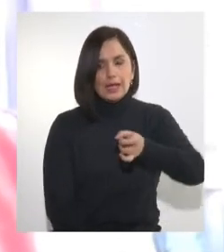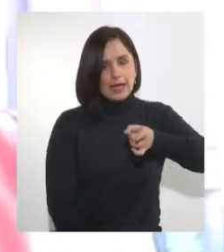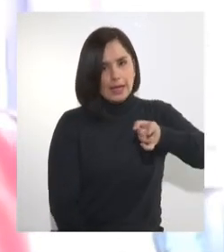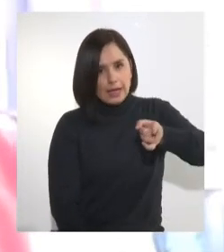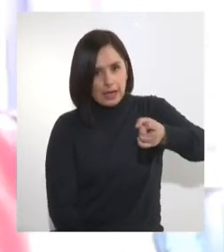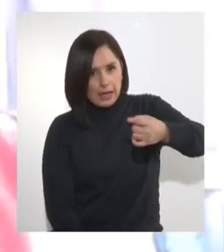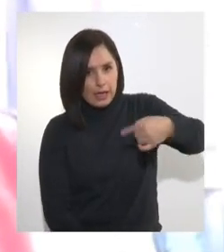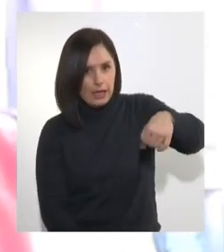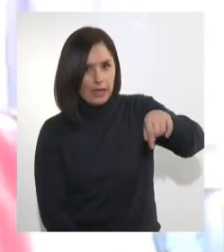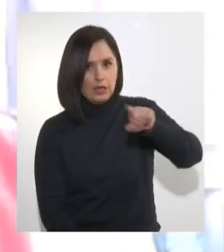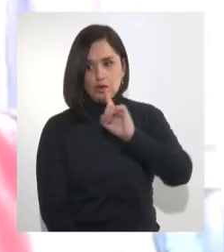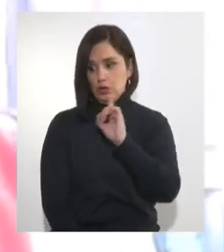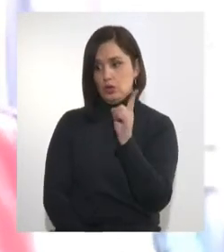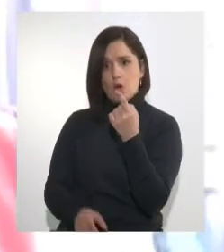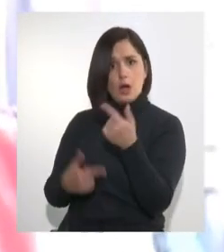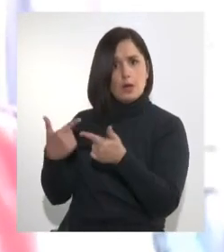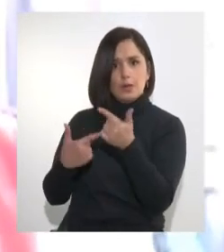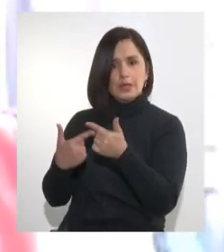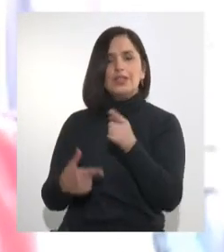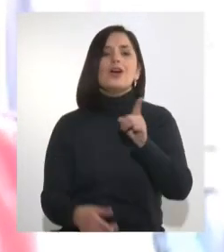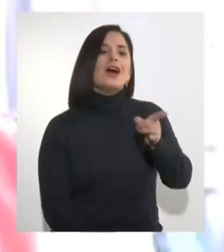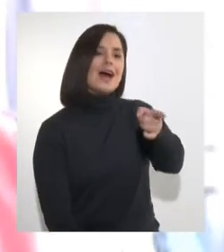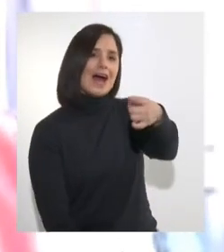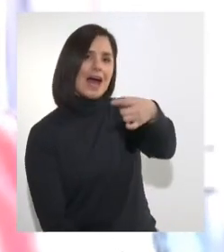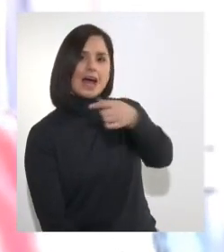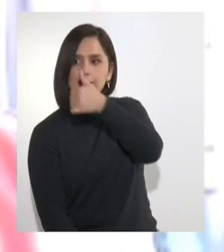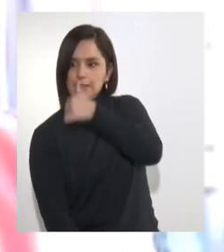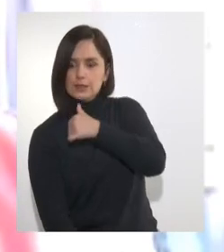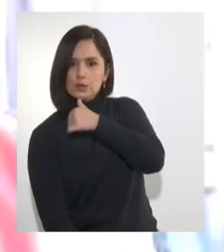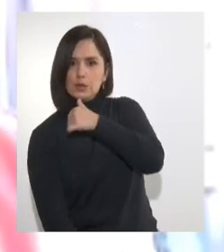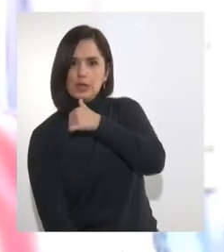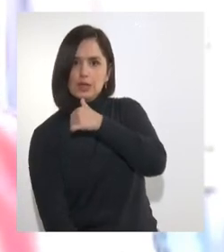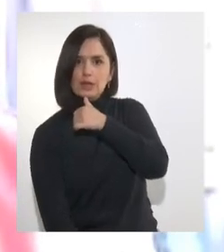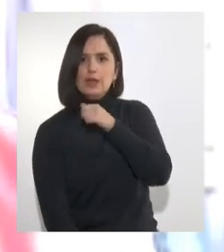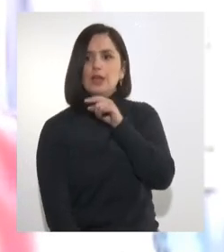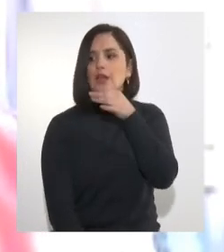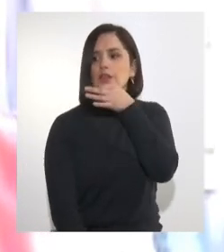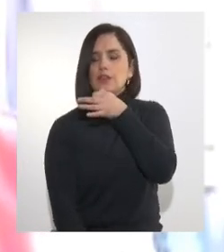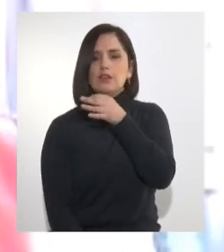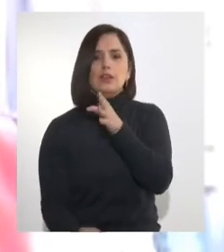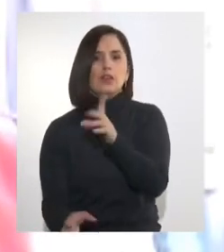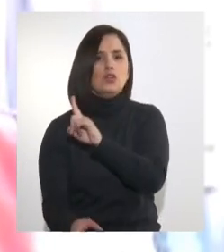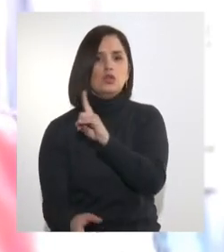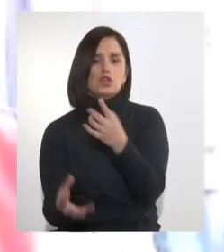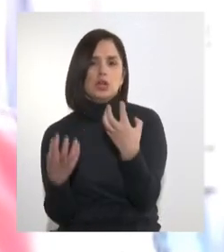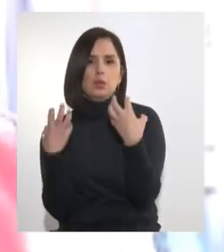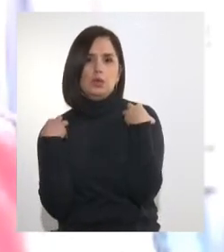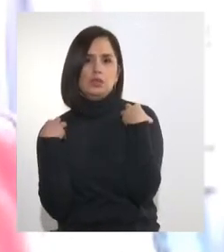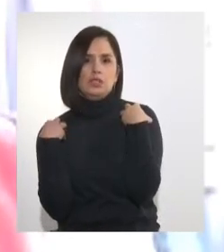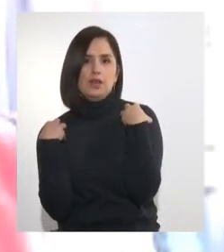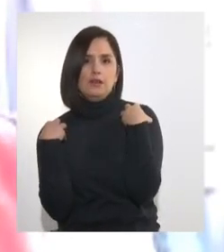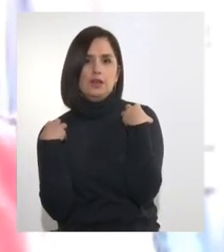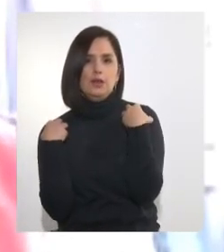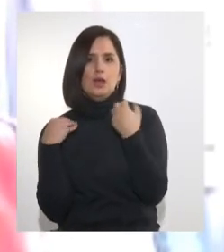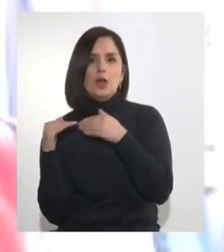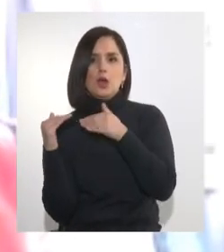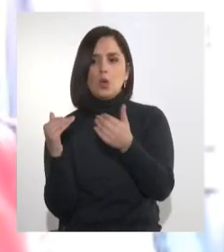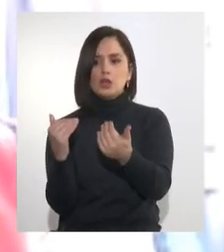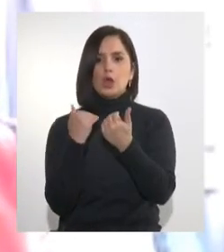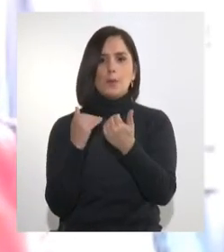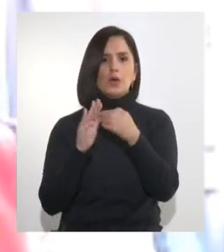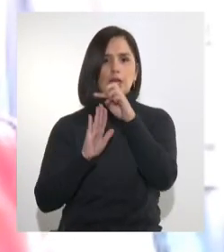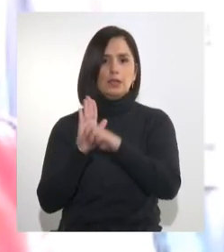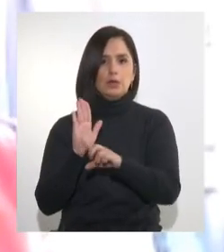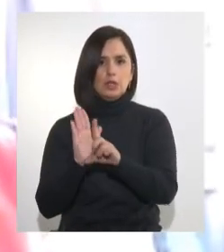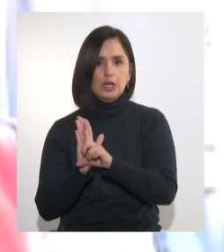no a los políticos a quienes se censura y se tilda de irresponsables cuando expresan su respaldo a esta iniciativa.